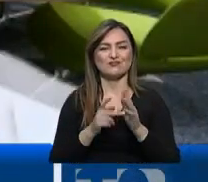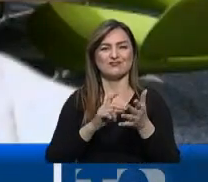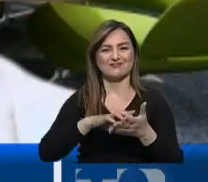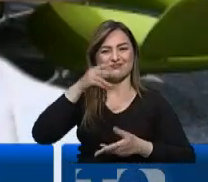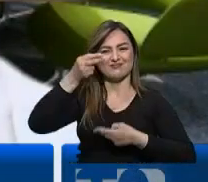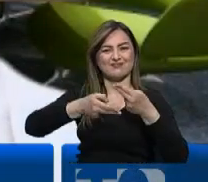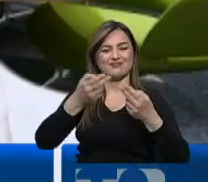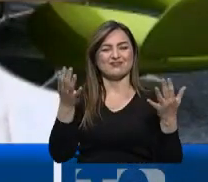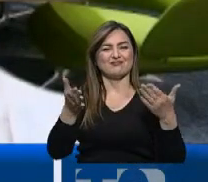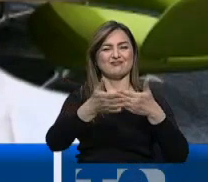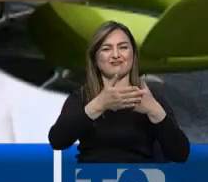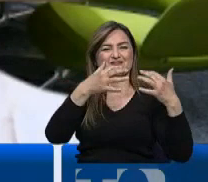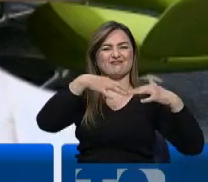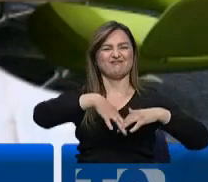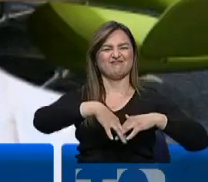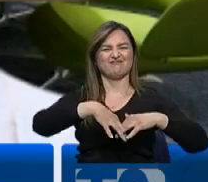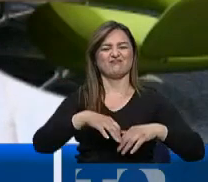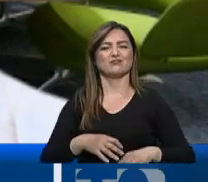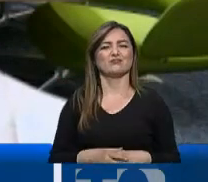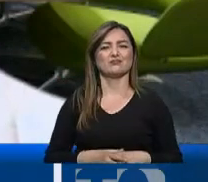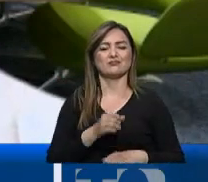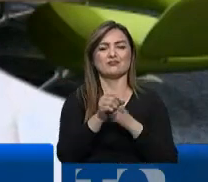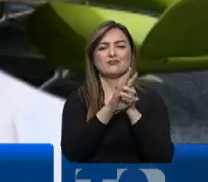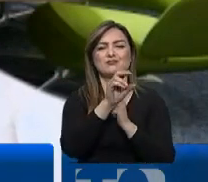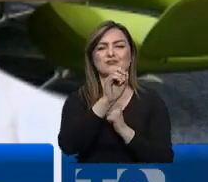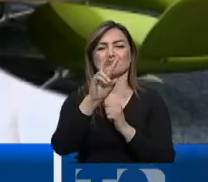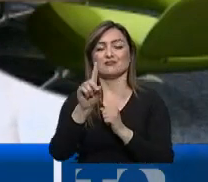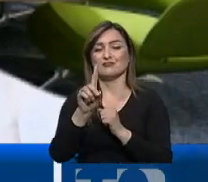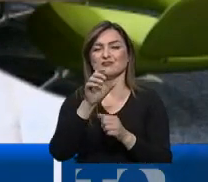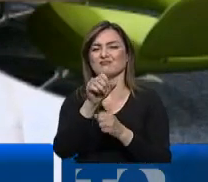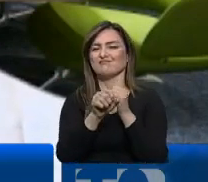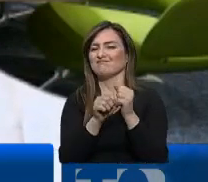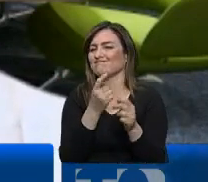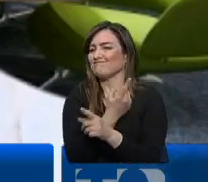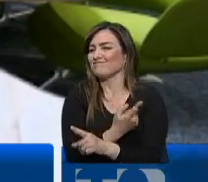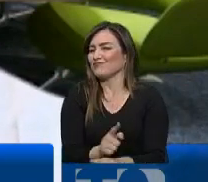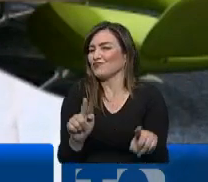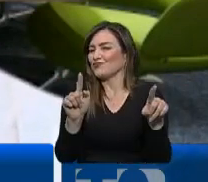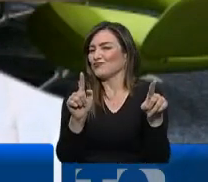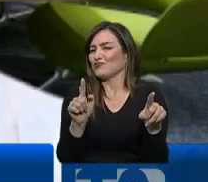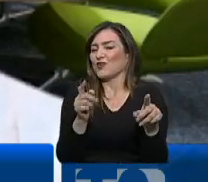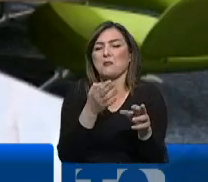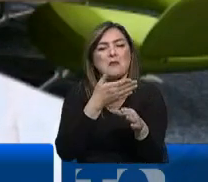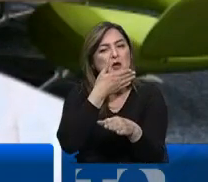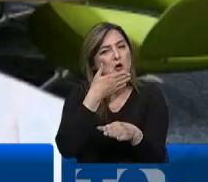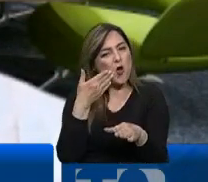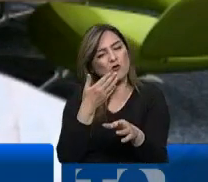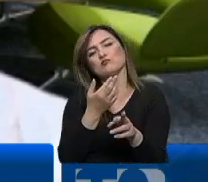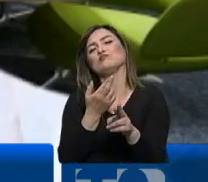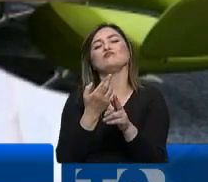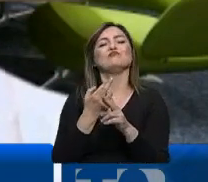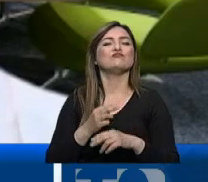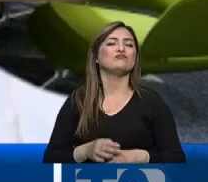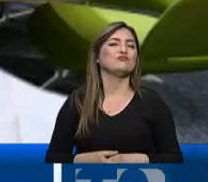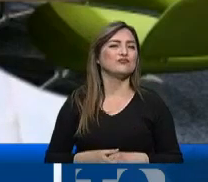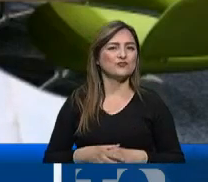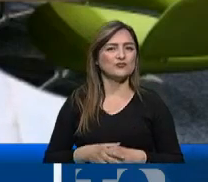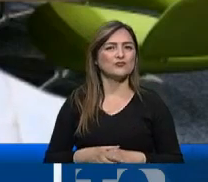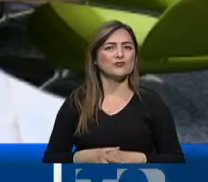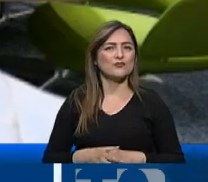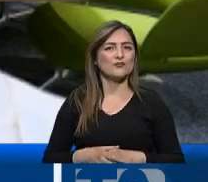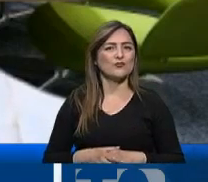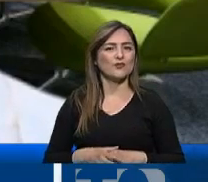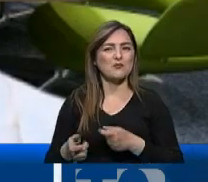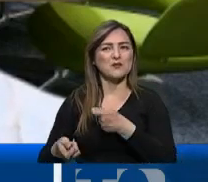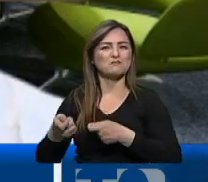emprendimientos. Pero el año 2021 fue un año diferente, hemos tenido mejores resultados de los que esperábamos, hemos visto